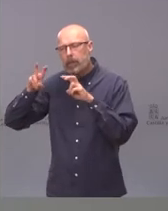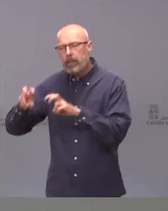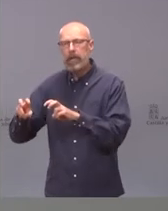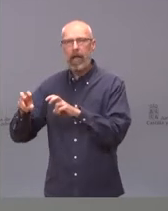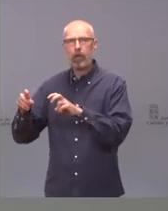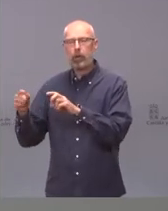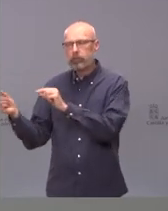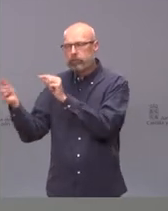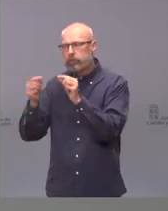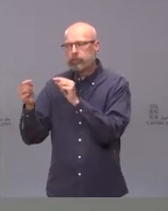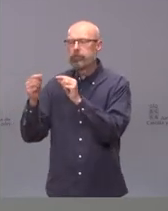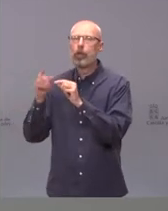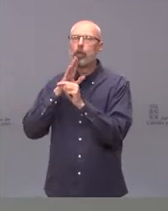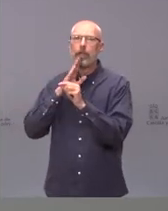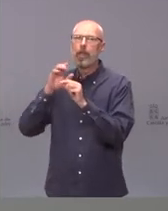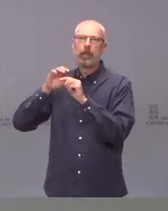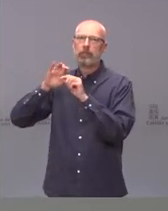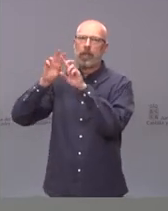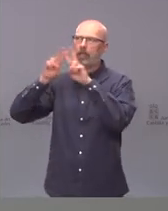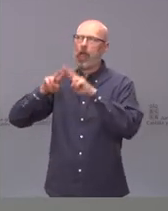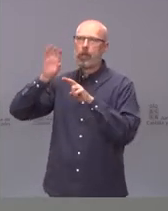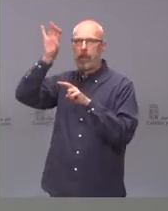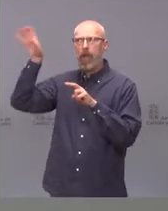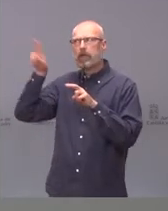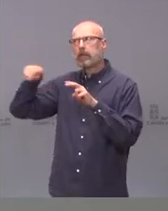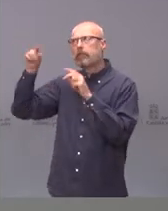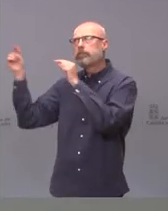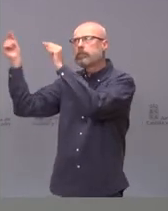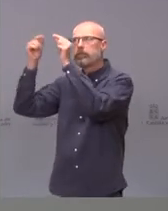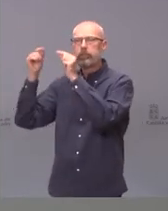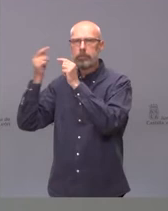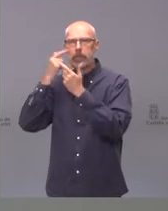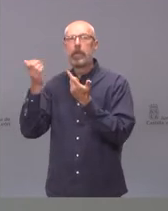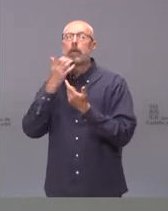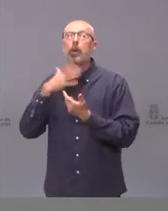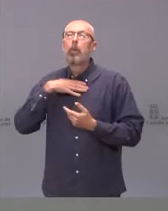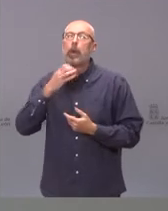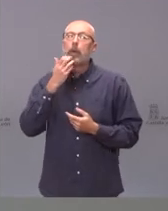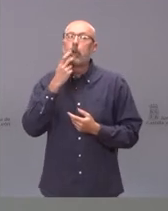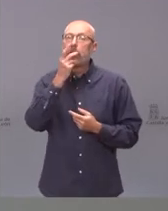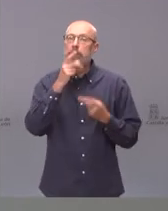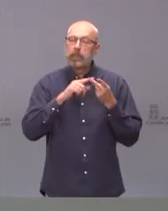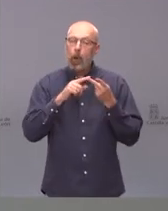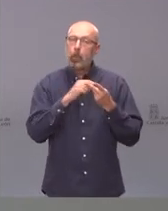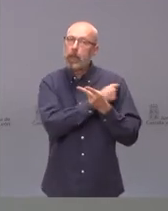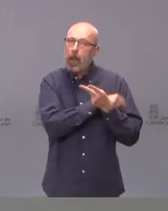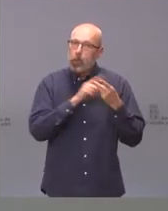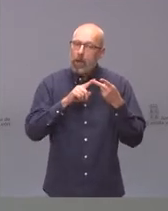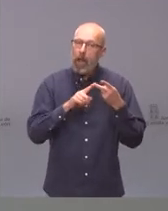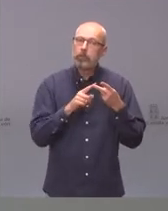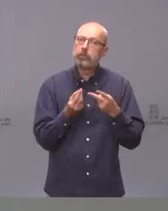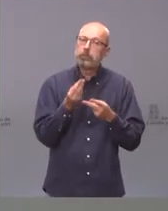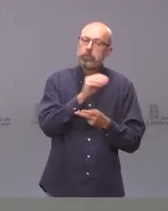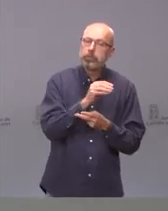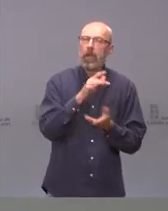nivel internacional. Y bueno, puede ser que poner la segunda vacuna sin más el día que nos toque, esa es una.